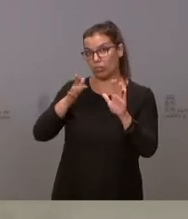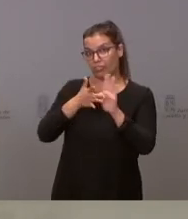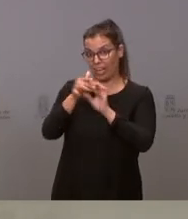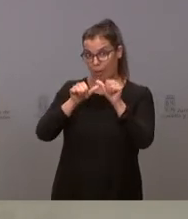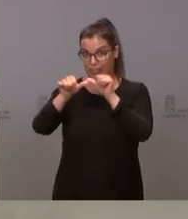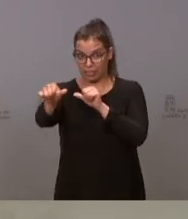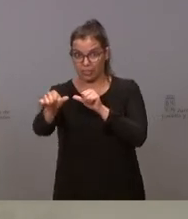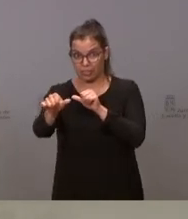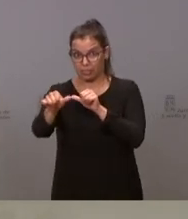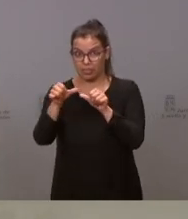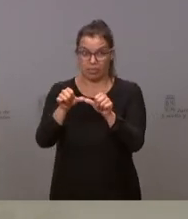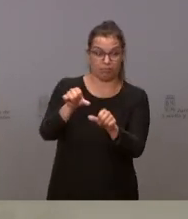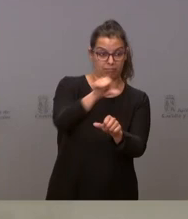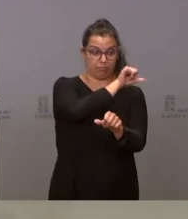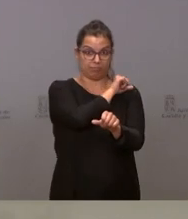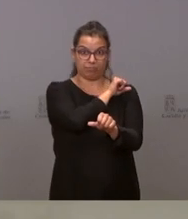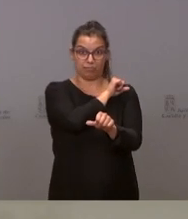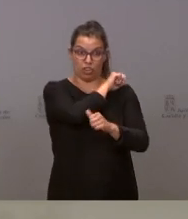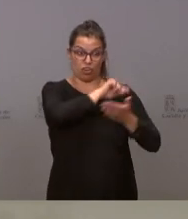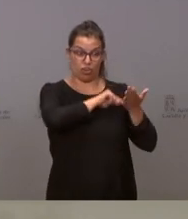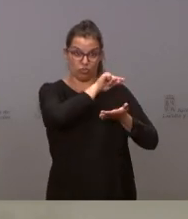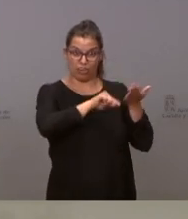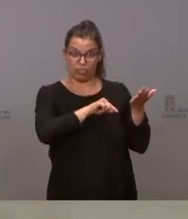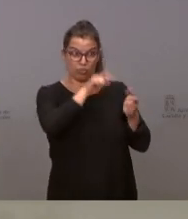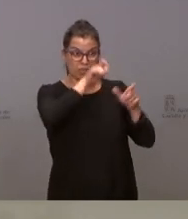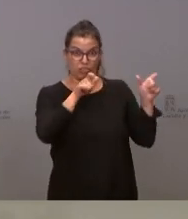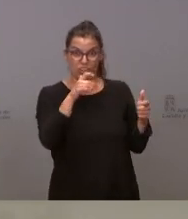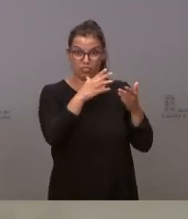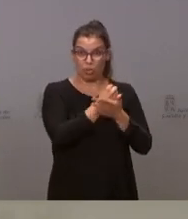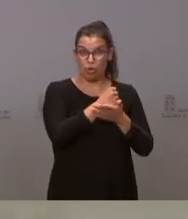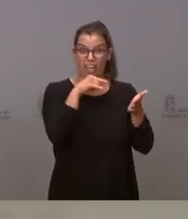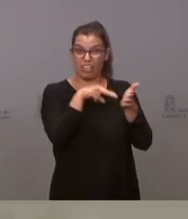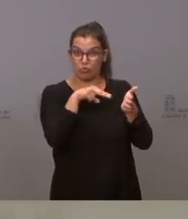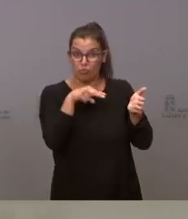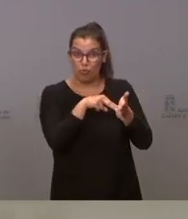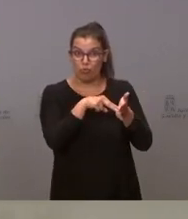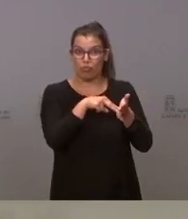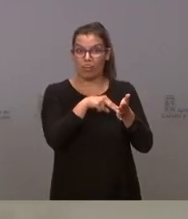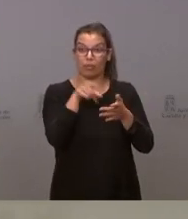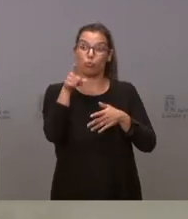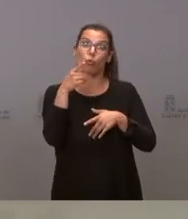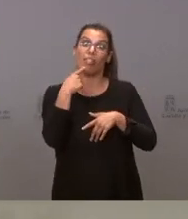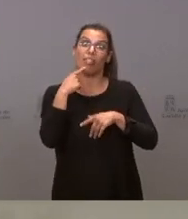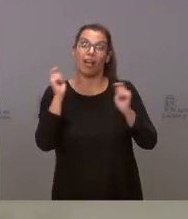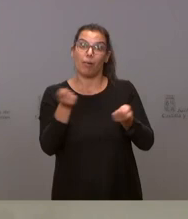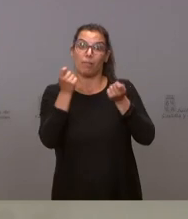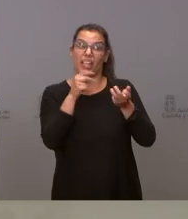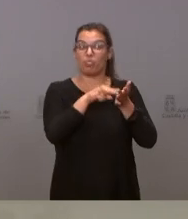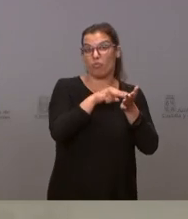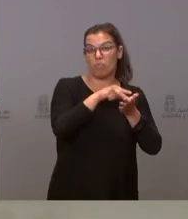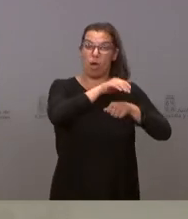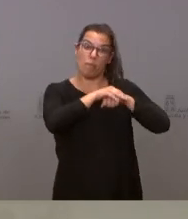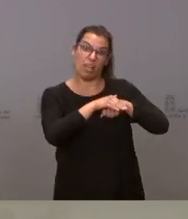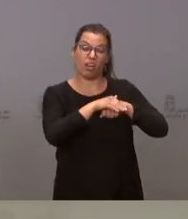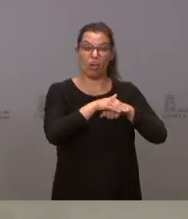partir de ahora. Por lo tanto, se mantienen todas esas personas que están trabajando ahí y que usted durante la campaña hablaba de enchufismos y amiguismos y de